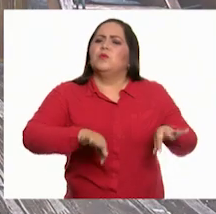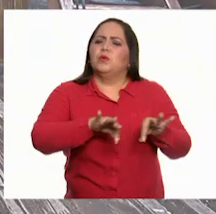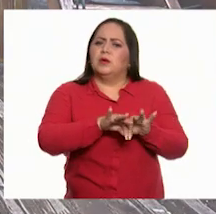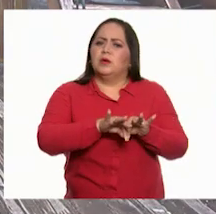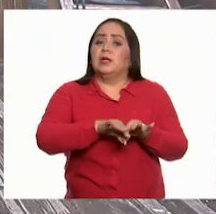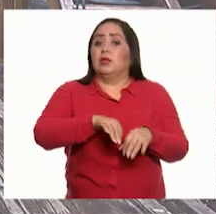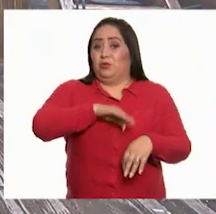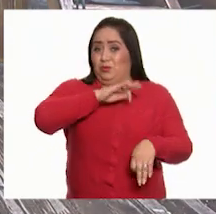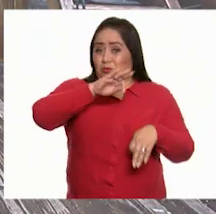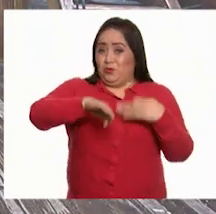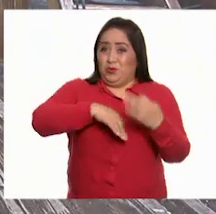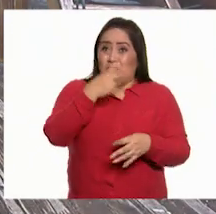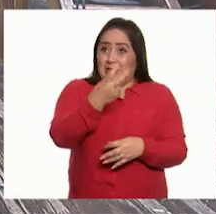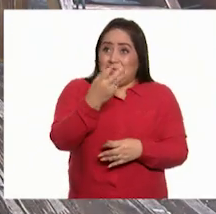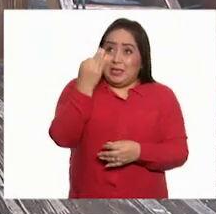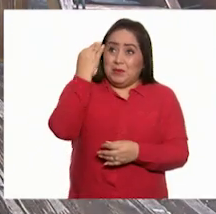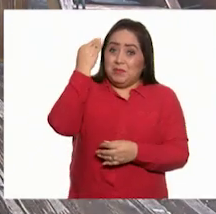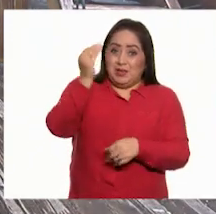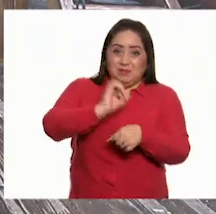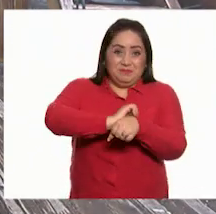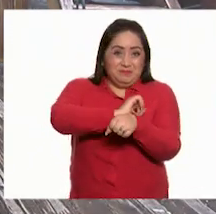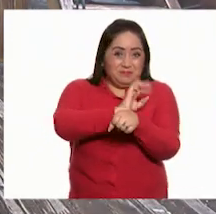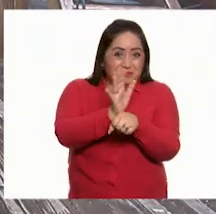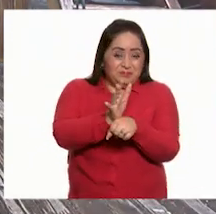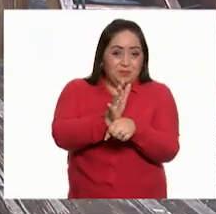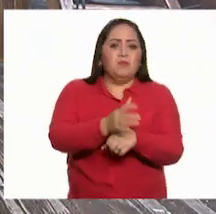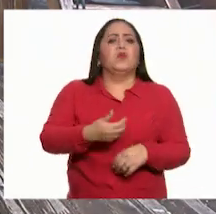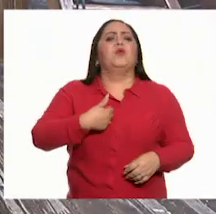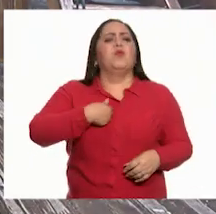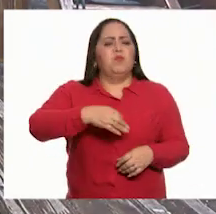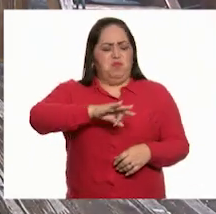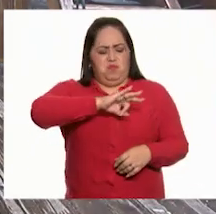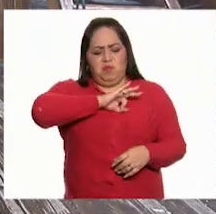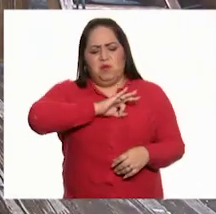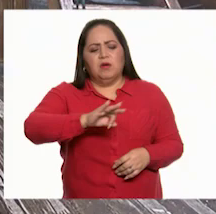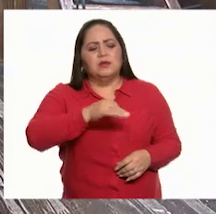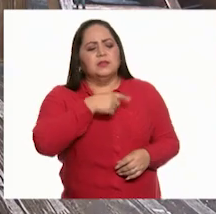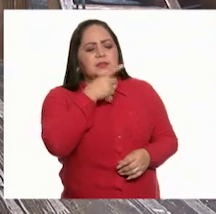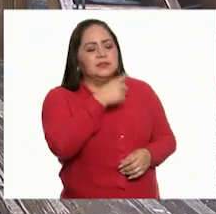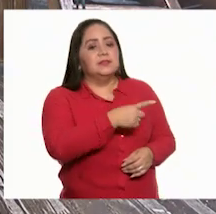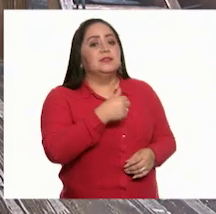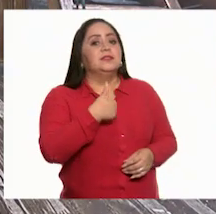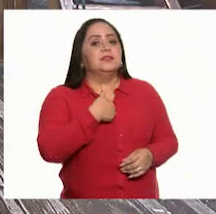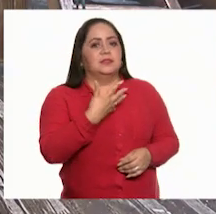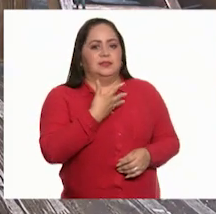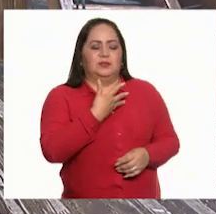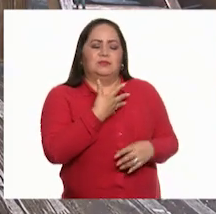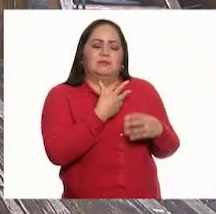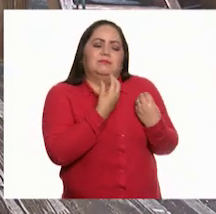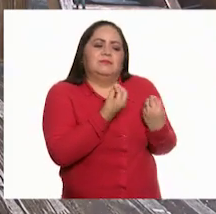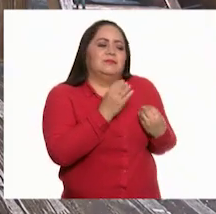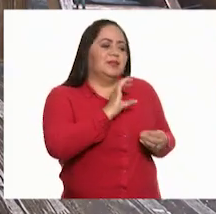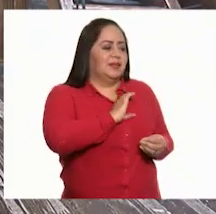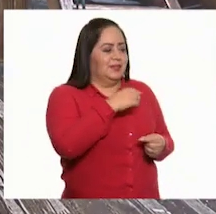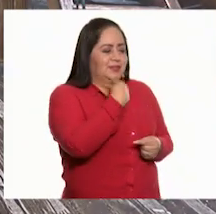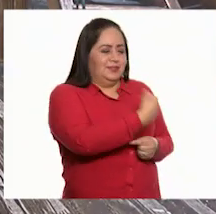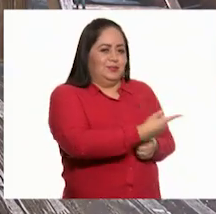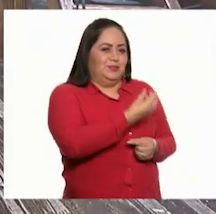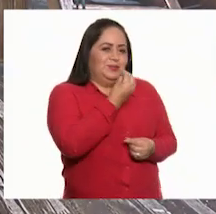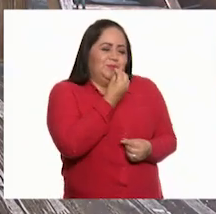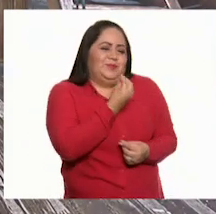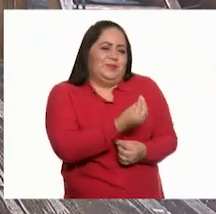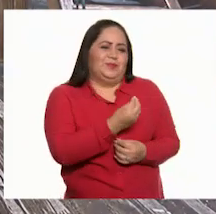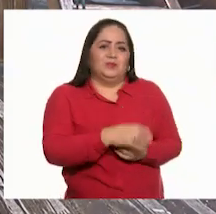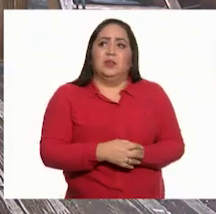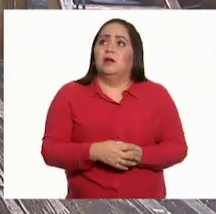largo de todo este tiempo de pandemia, puedo asegurarte que te tengo mucho cariño y aprecio,